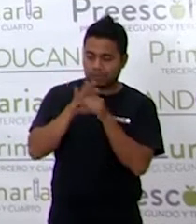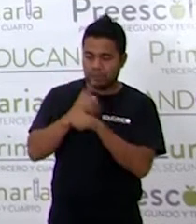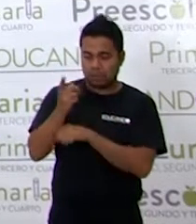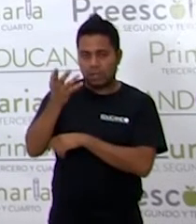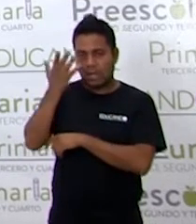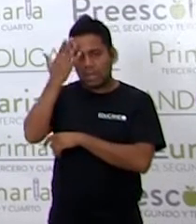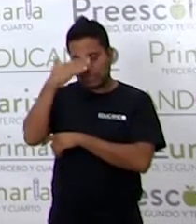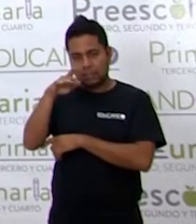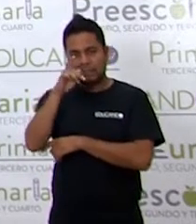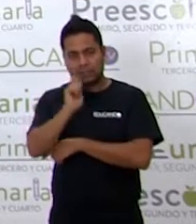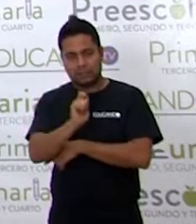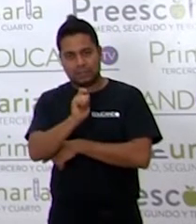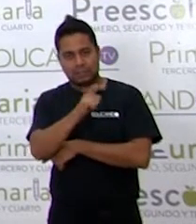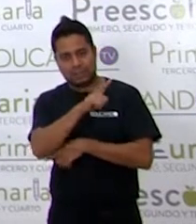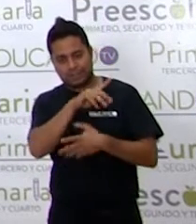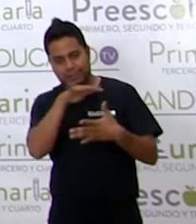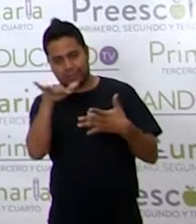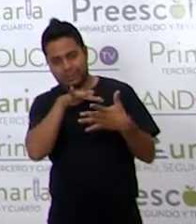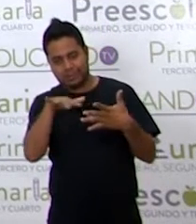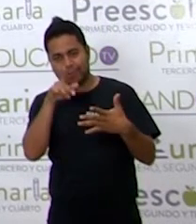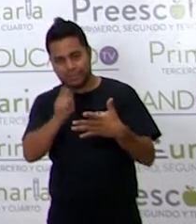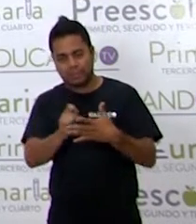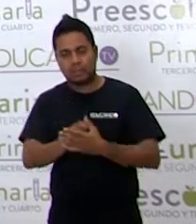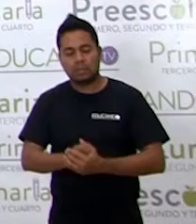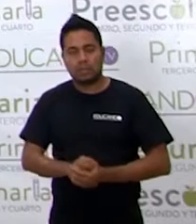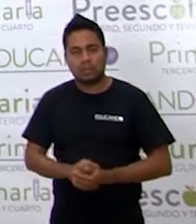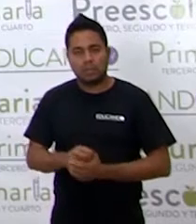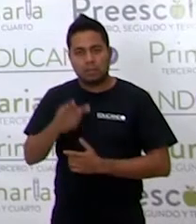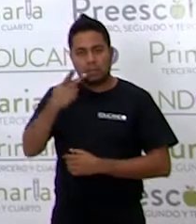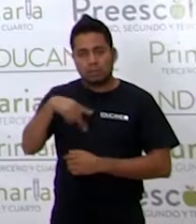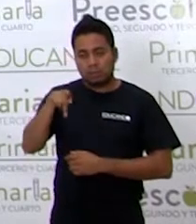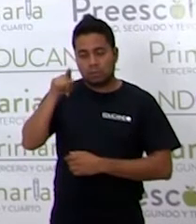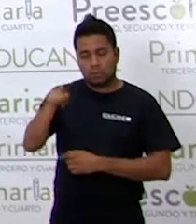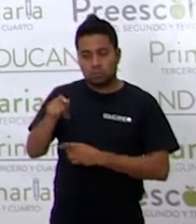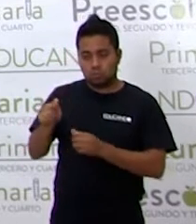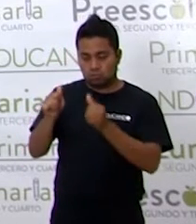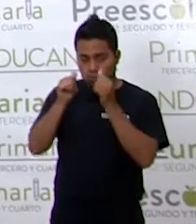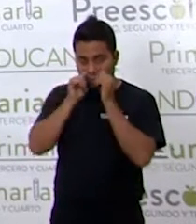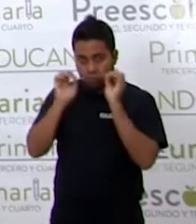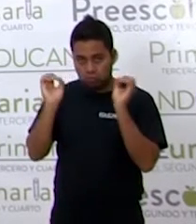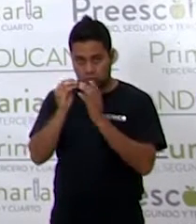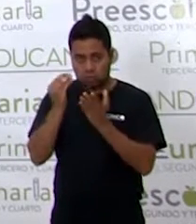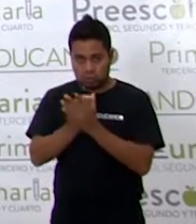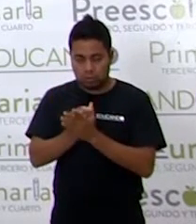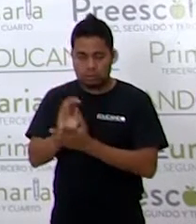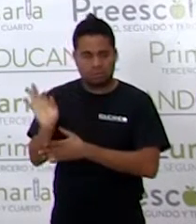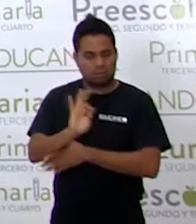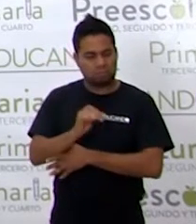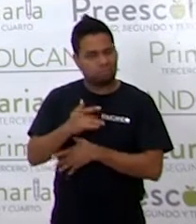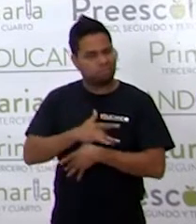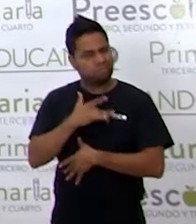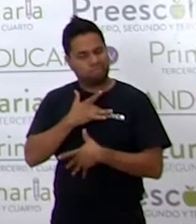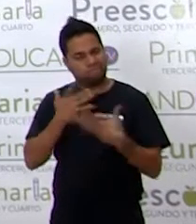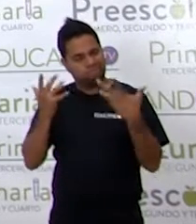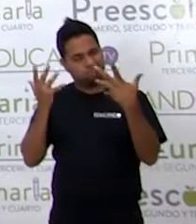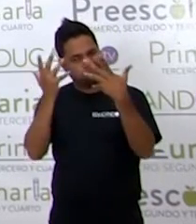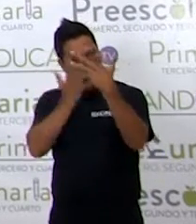idea general del texto. Pero, si no viste la sesión anterior, tal vez te hayas confundido.